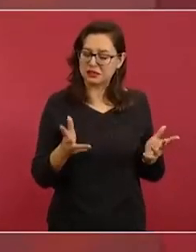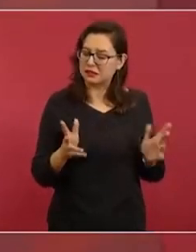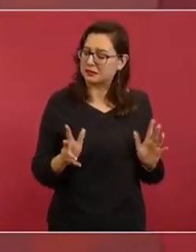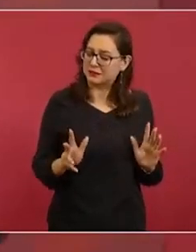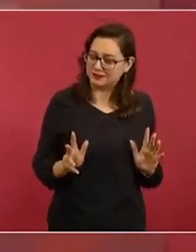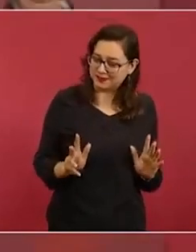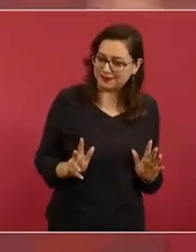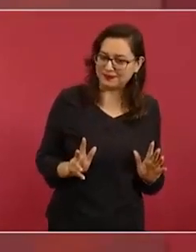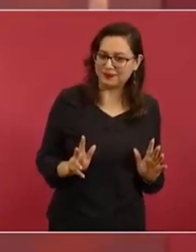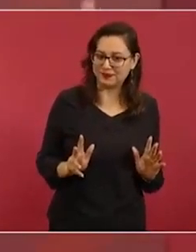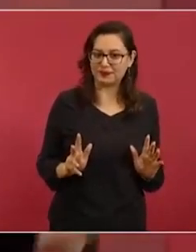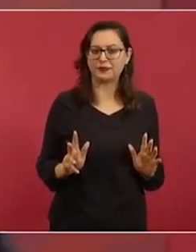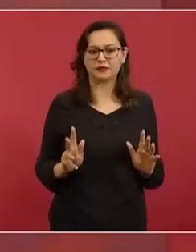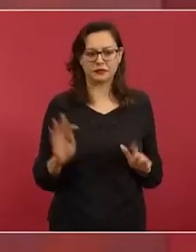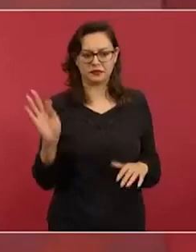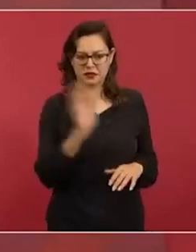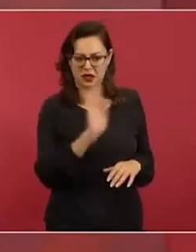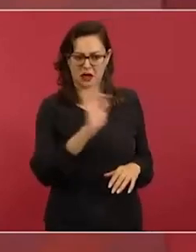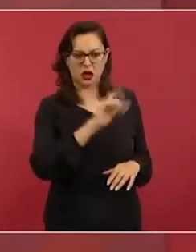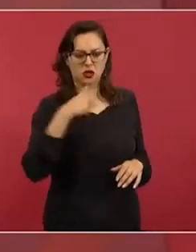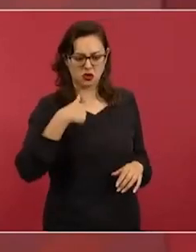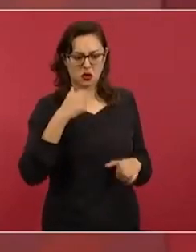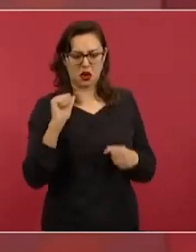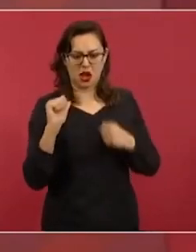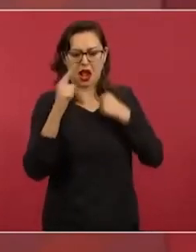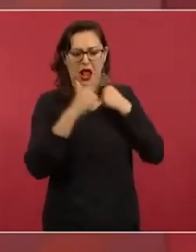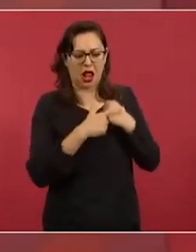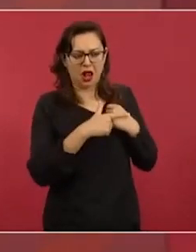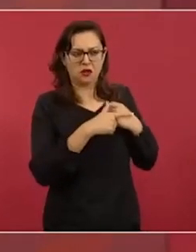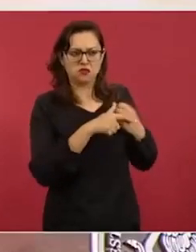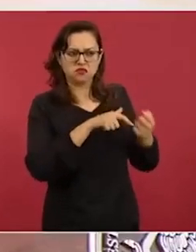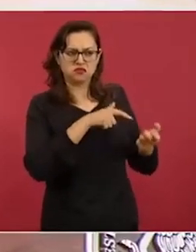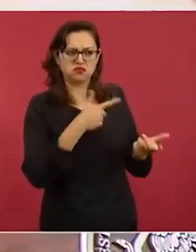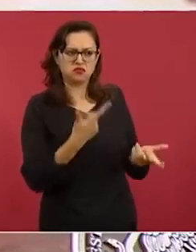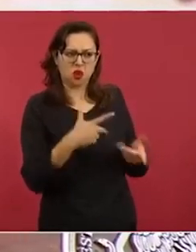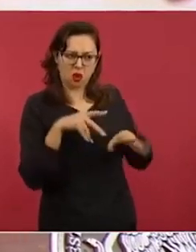de que yo los cuestionara, ellos